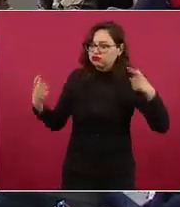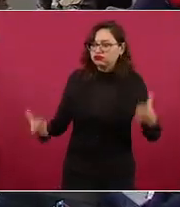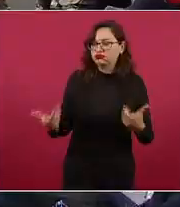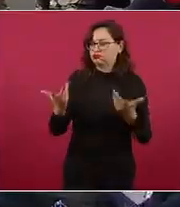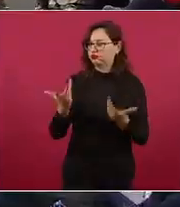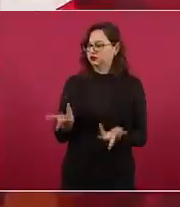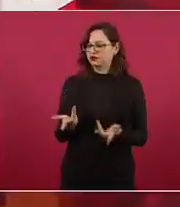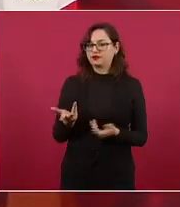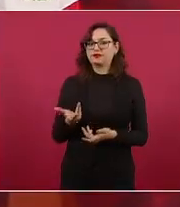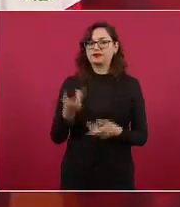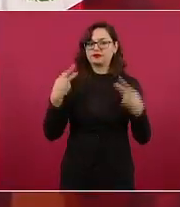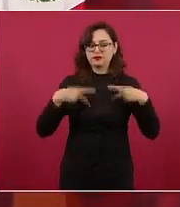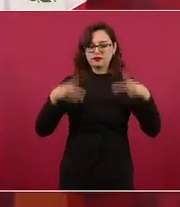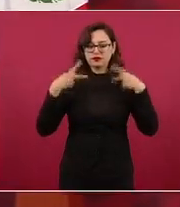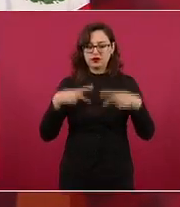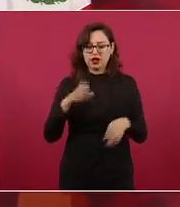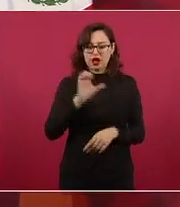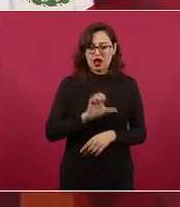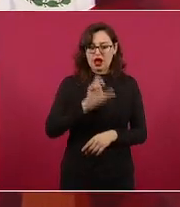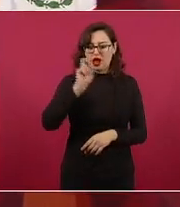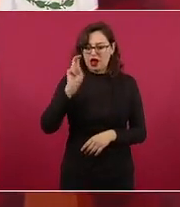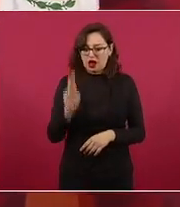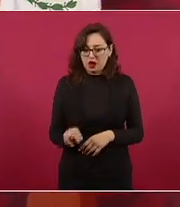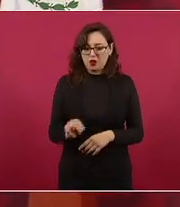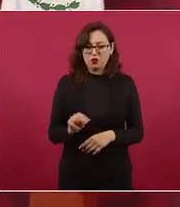Cancún pueda